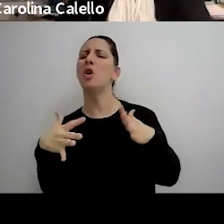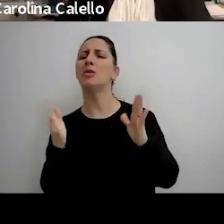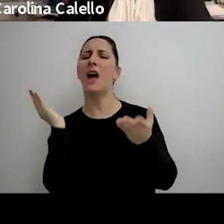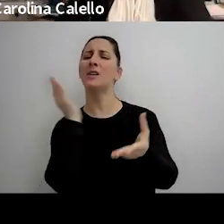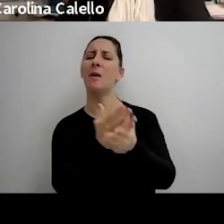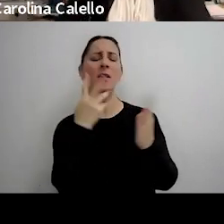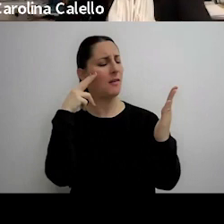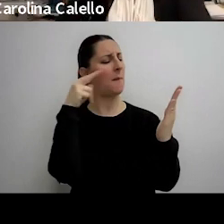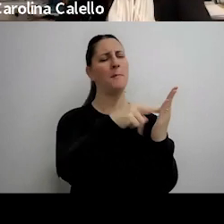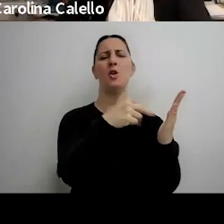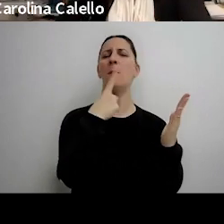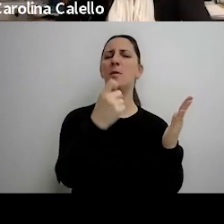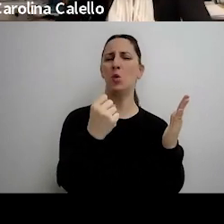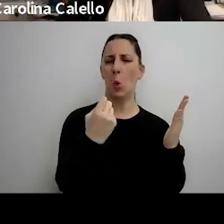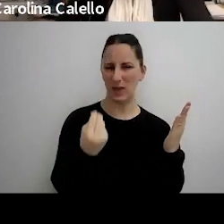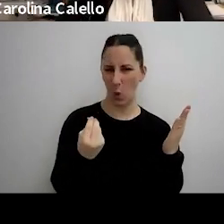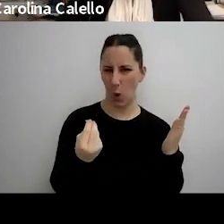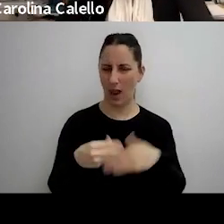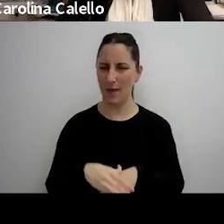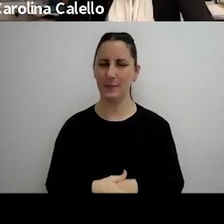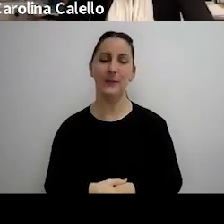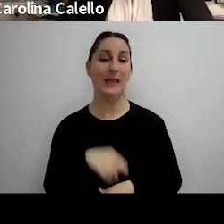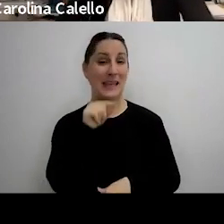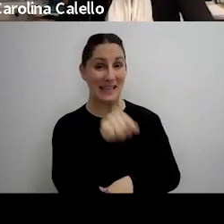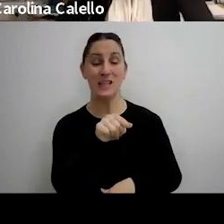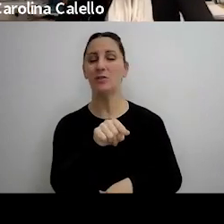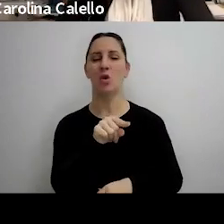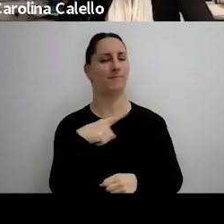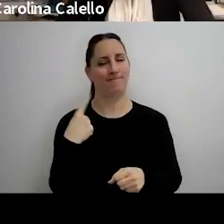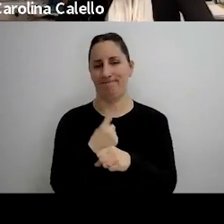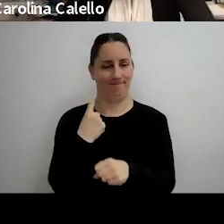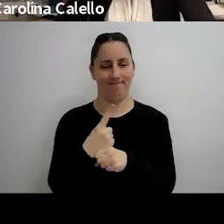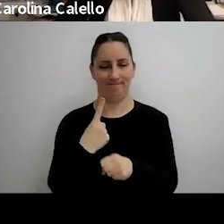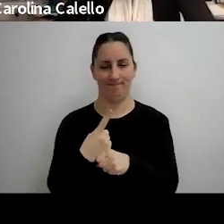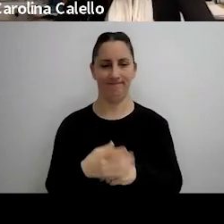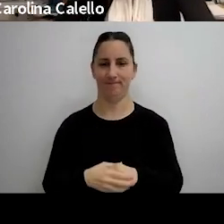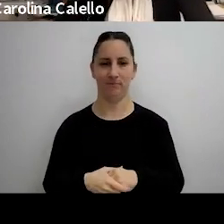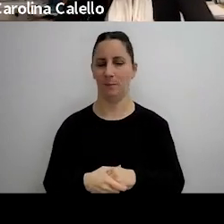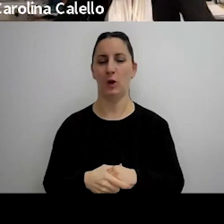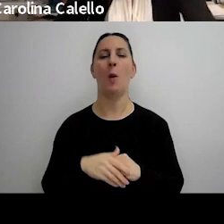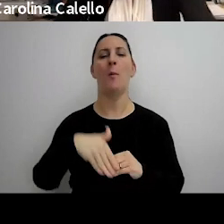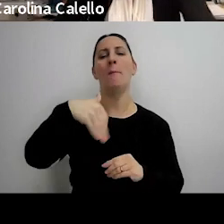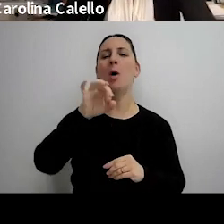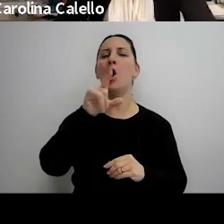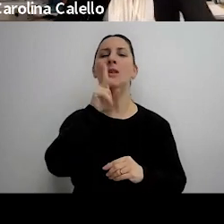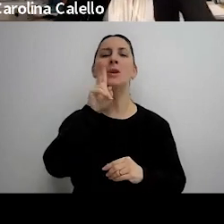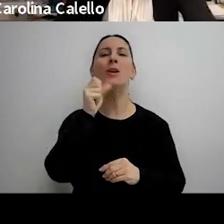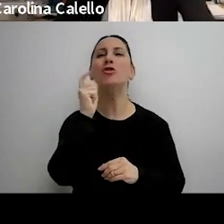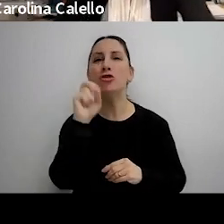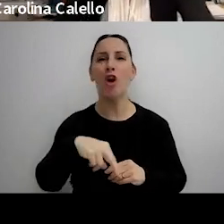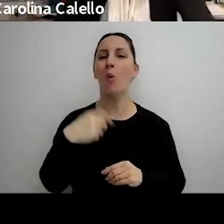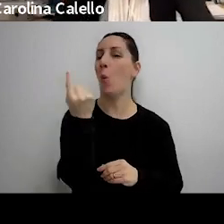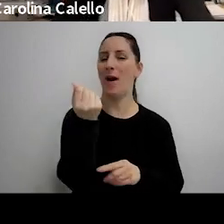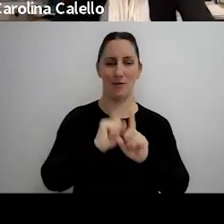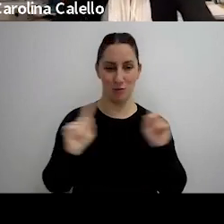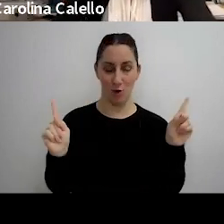me doy cuenta cuál es el ajuste eso no no no es una motivación válida y en